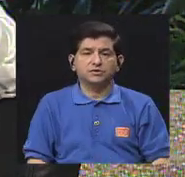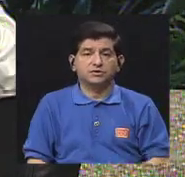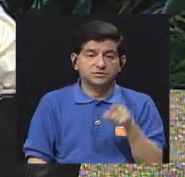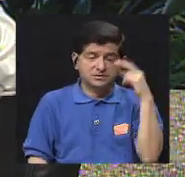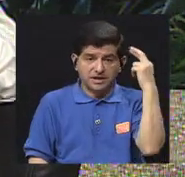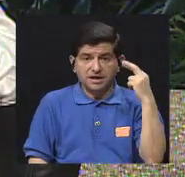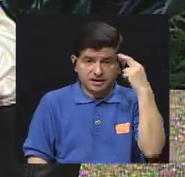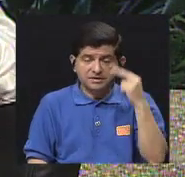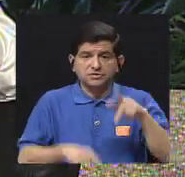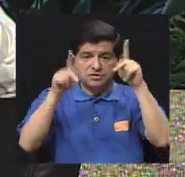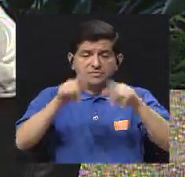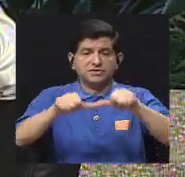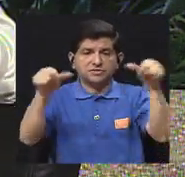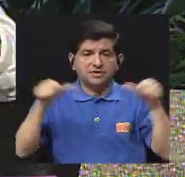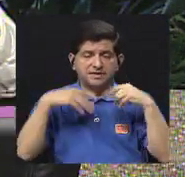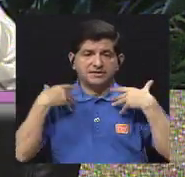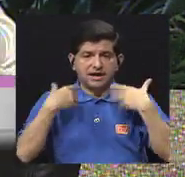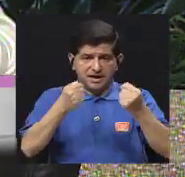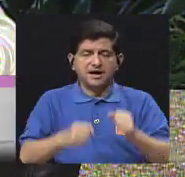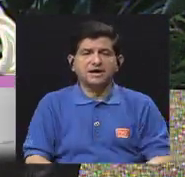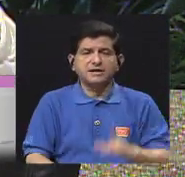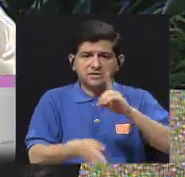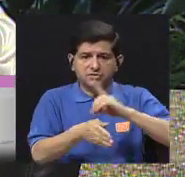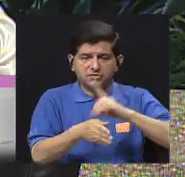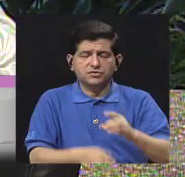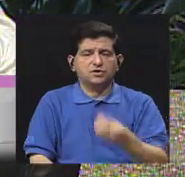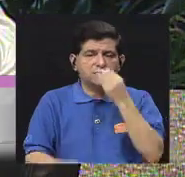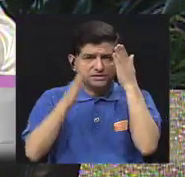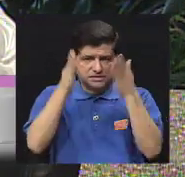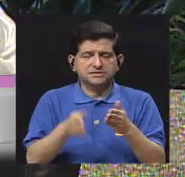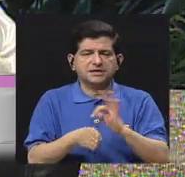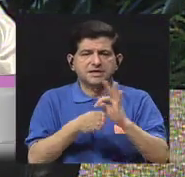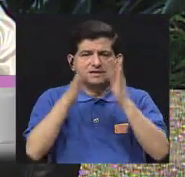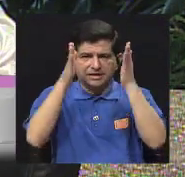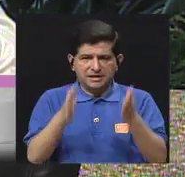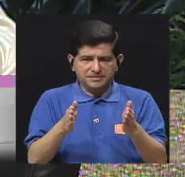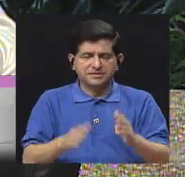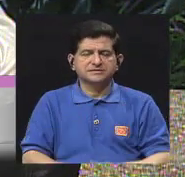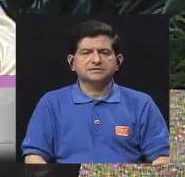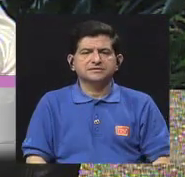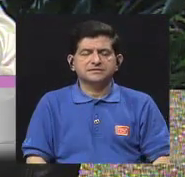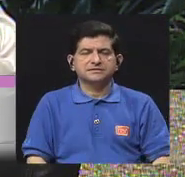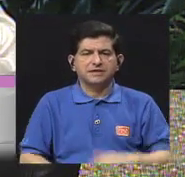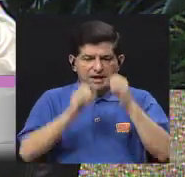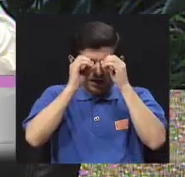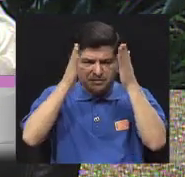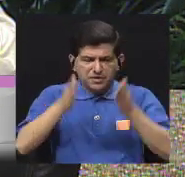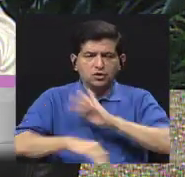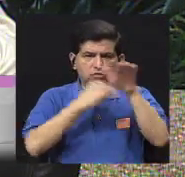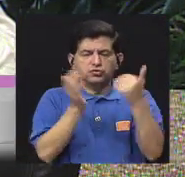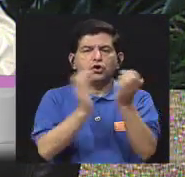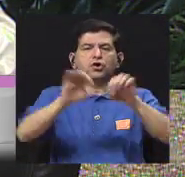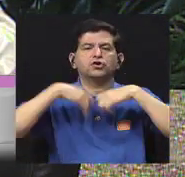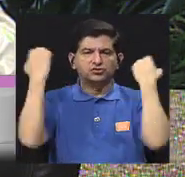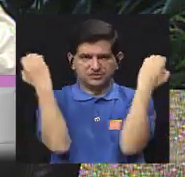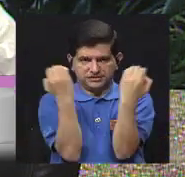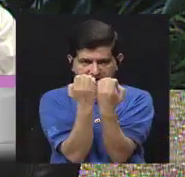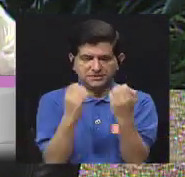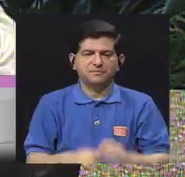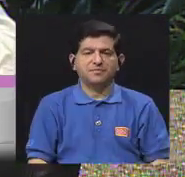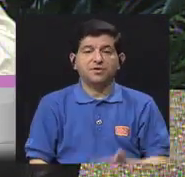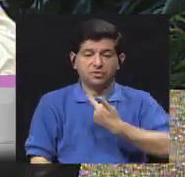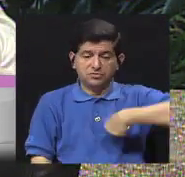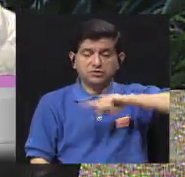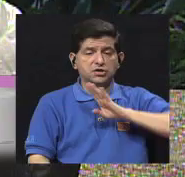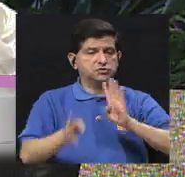eso está el personal de salud está el médico está la nutricionista la fisioterapista el microbiólogo todos somos un equipo que